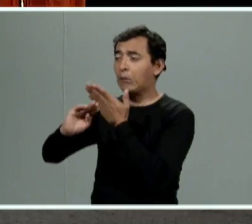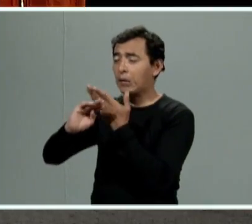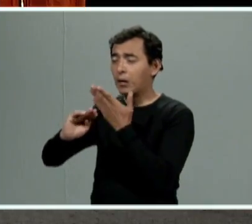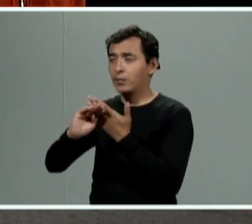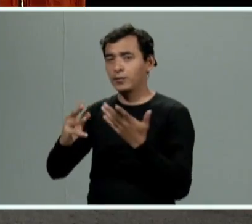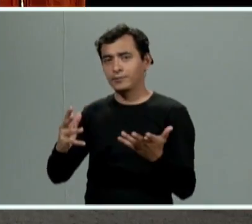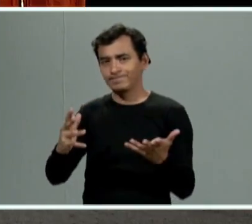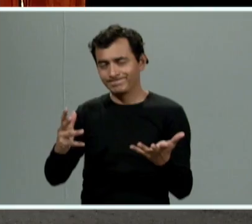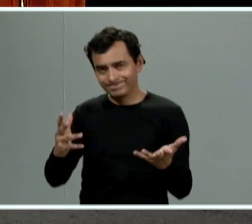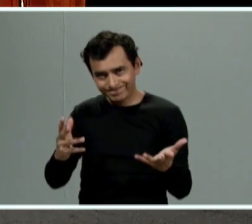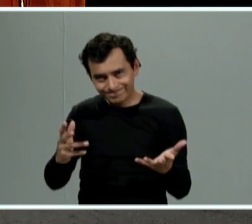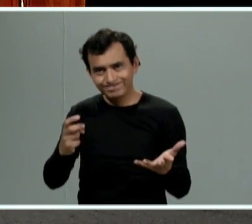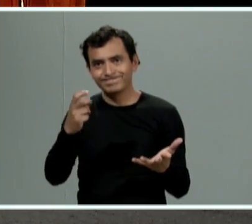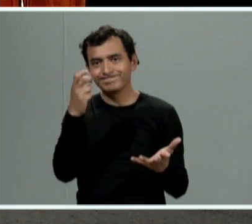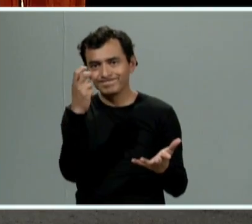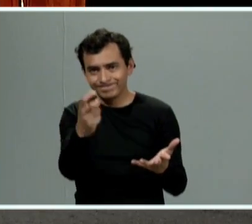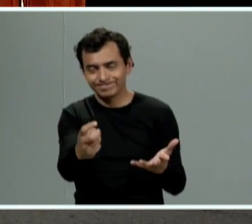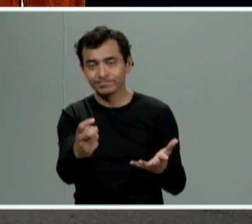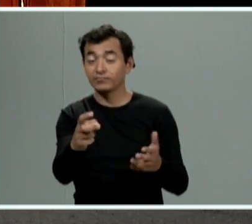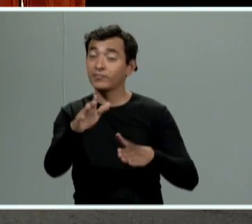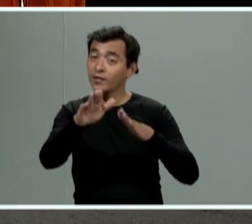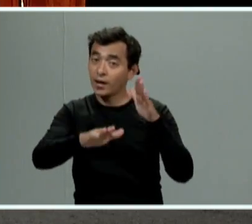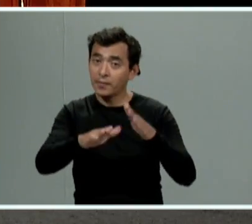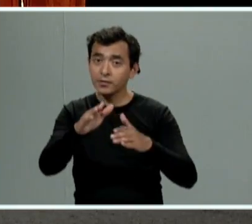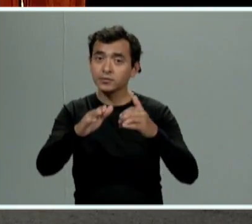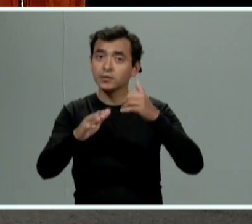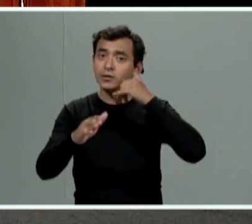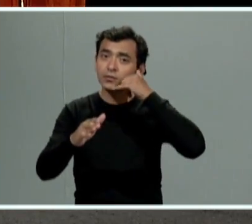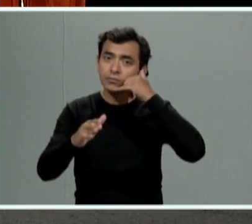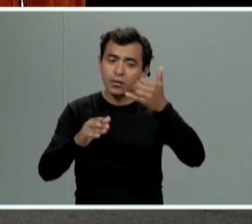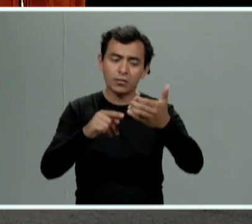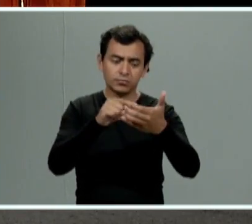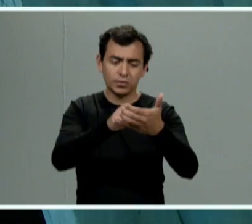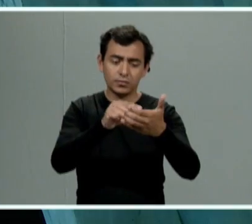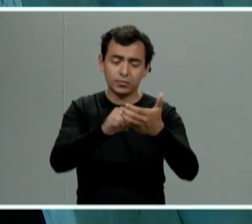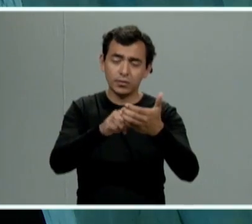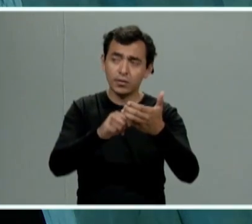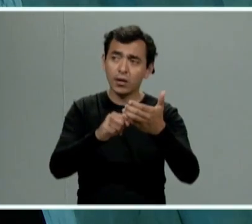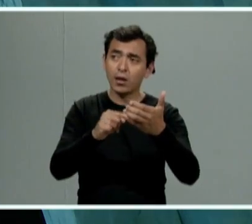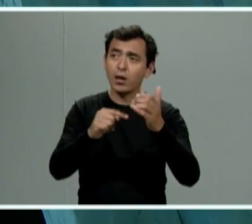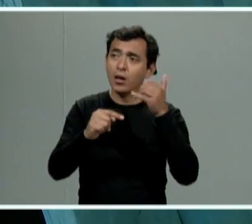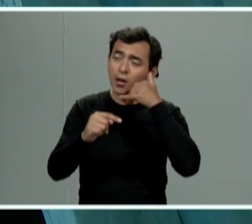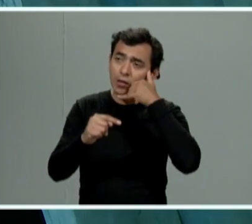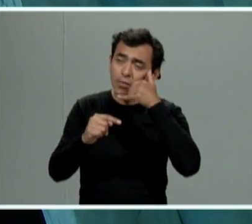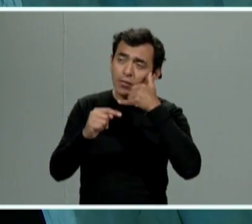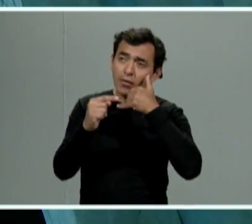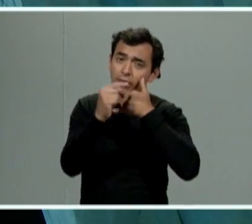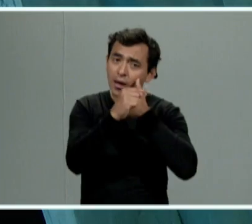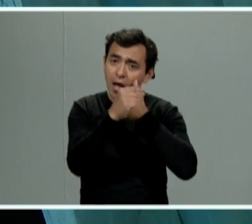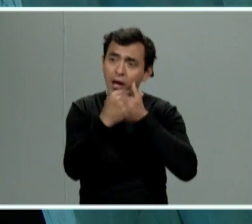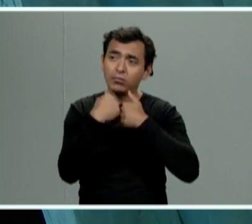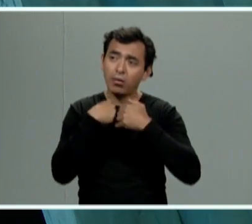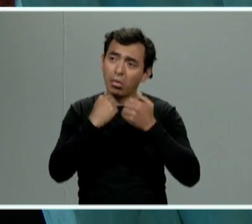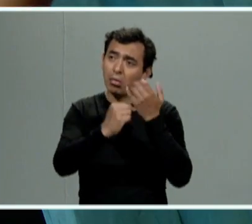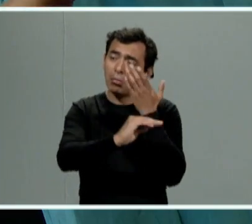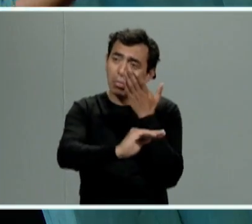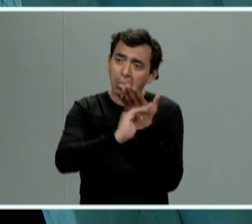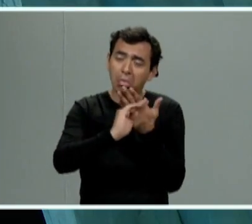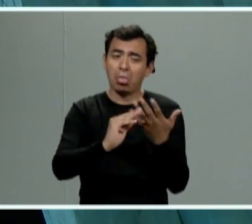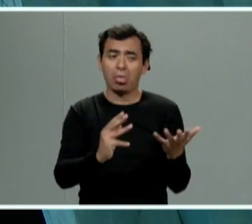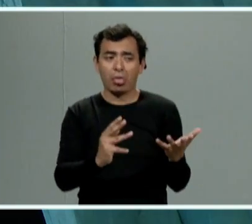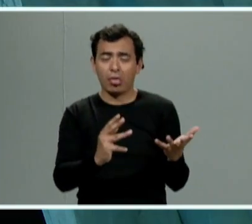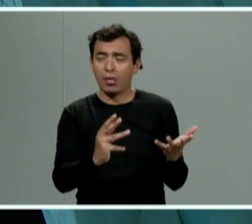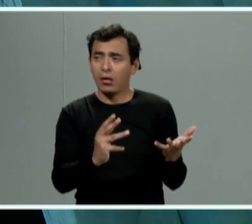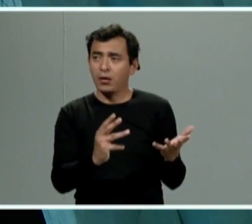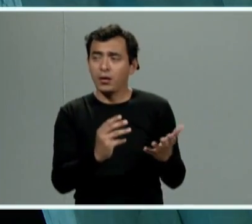ejemplo la denuncia se hace directamente como una denuncia anónima y entonces nosotros nos abocamos a la investigación y poder